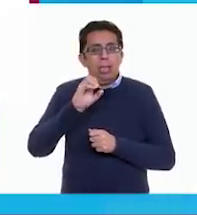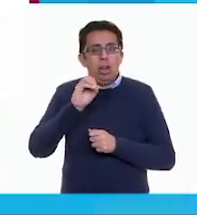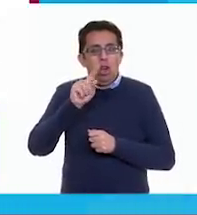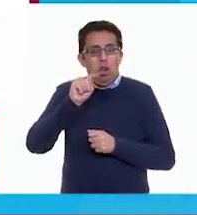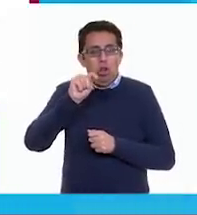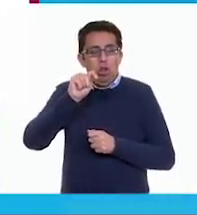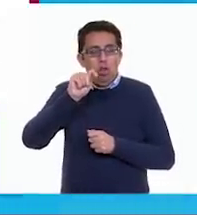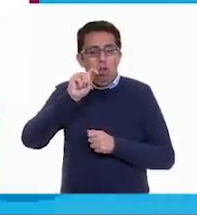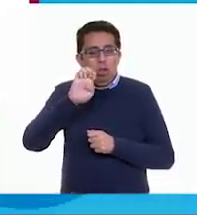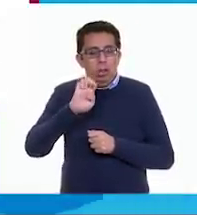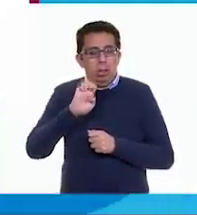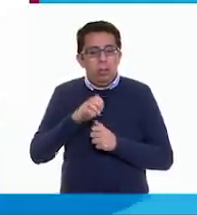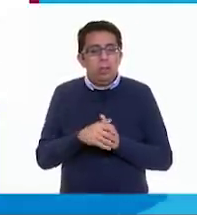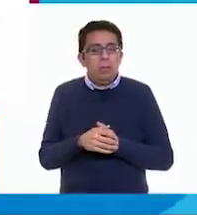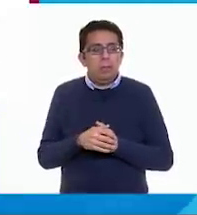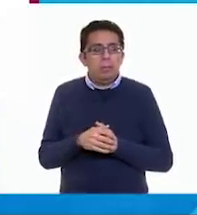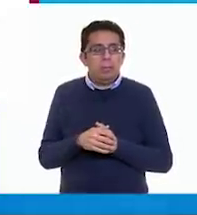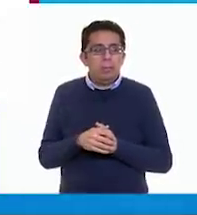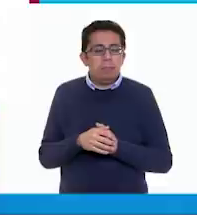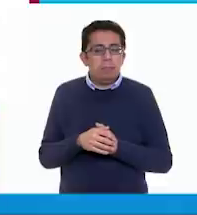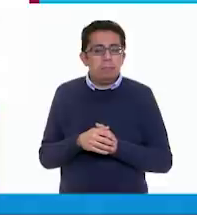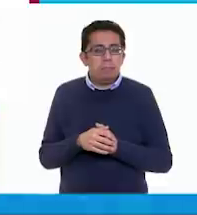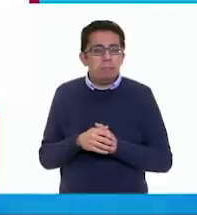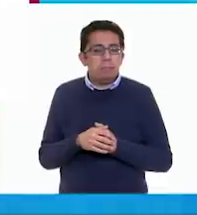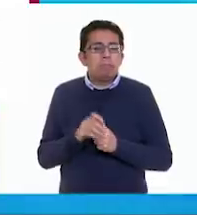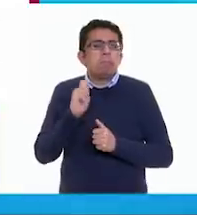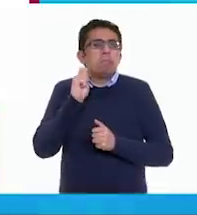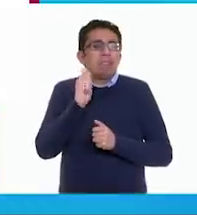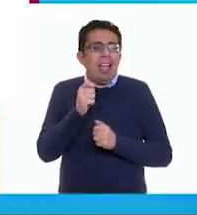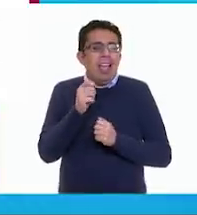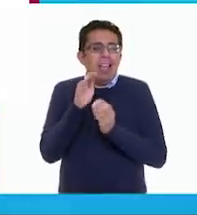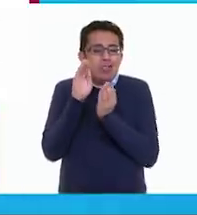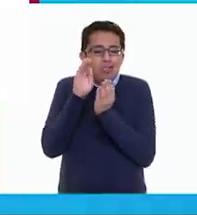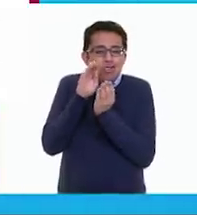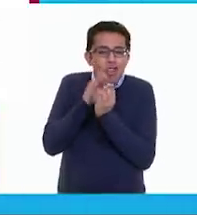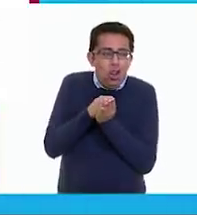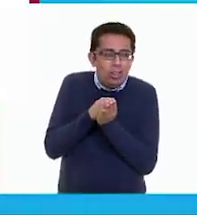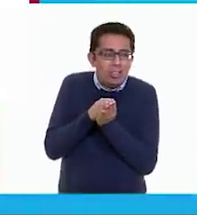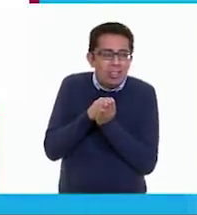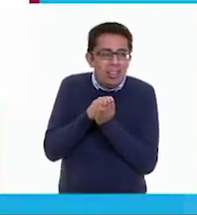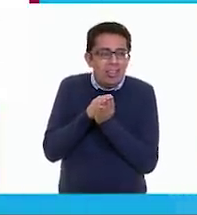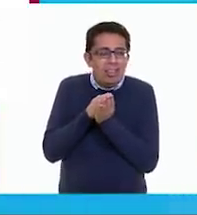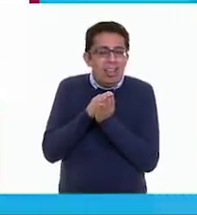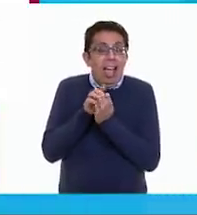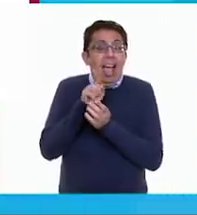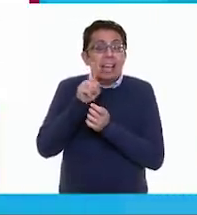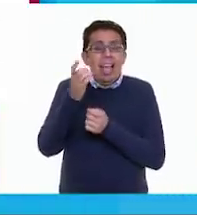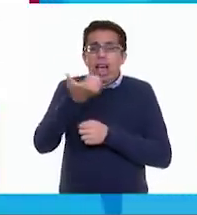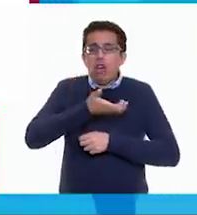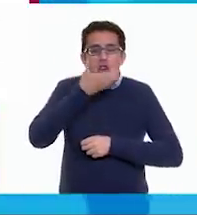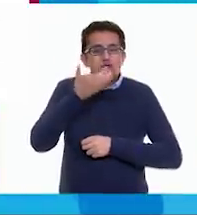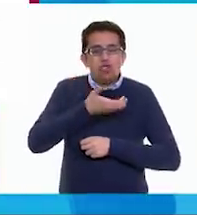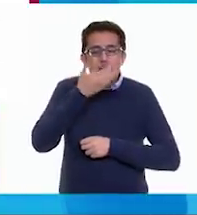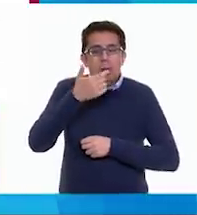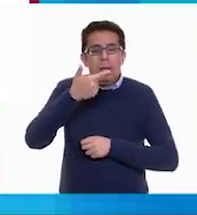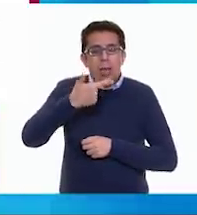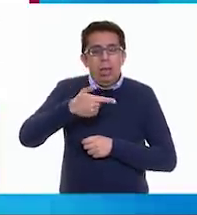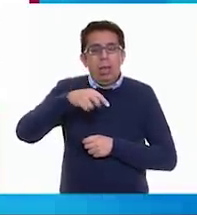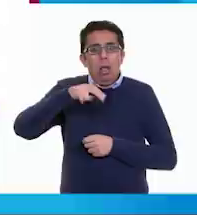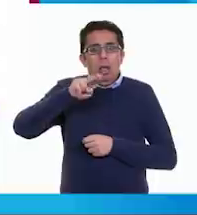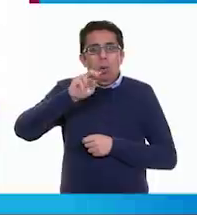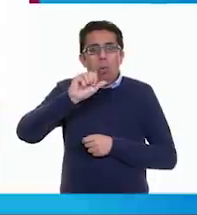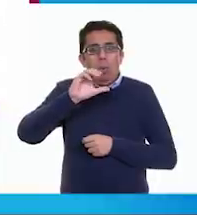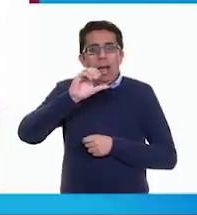torta. Torta. Ajá. ¿Se acuerdan? Ya les había dicho que allá comen muchas guacamayas. Así es. Porque las